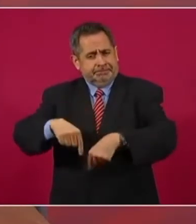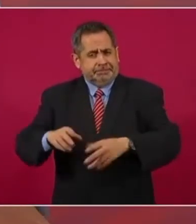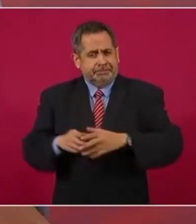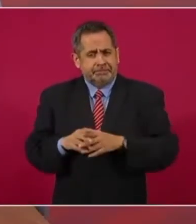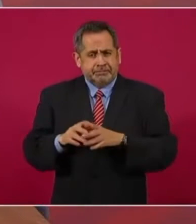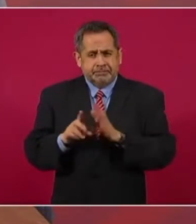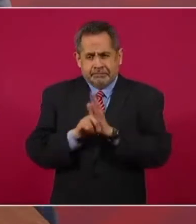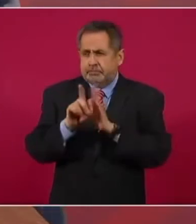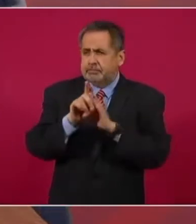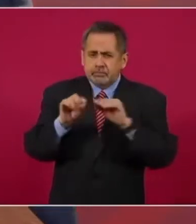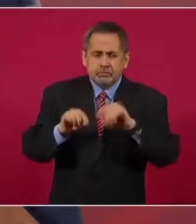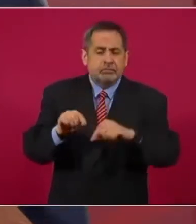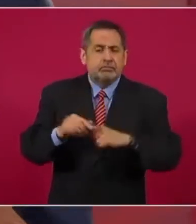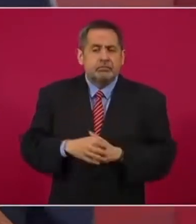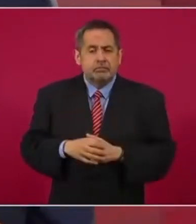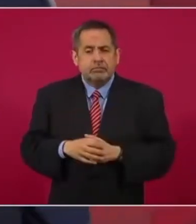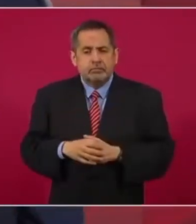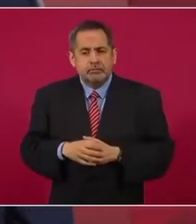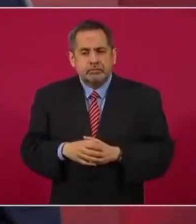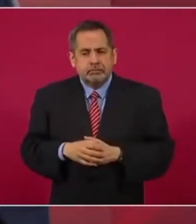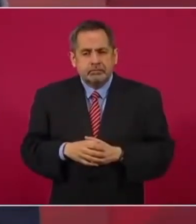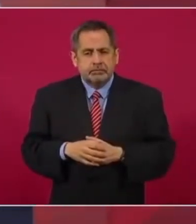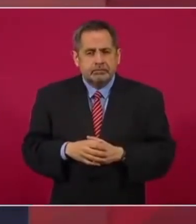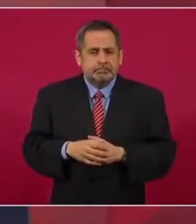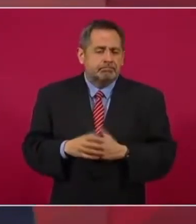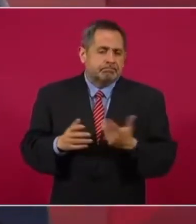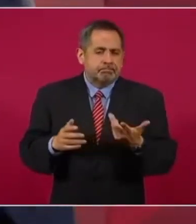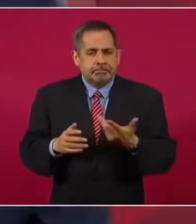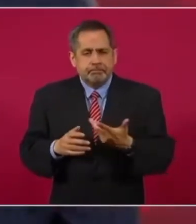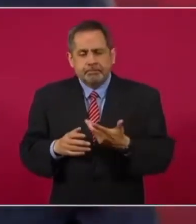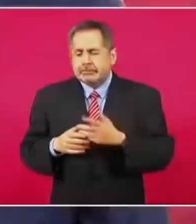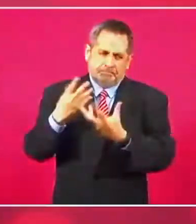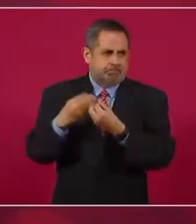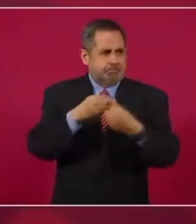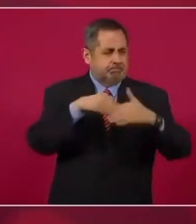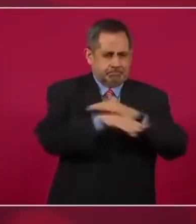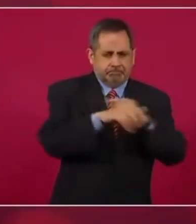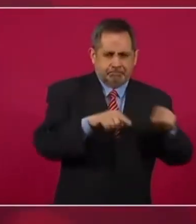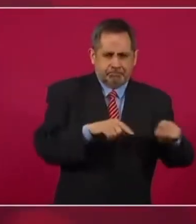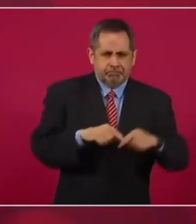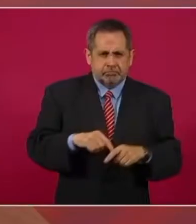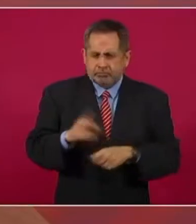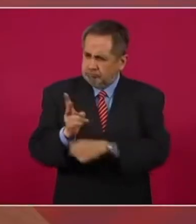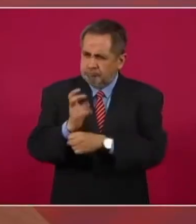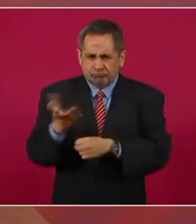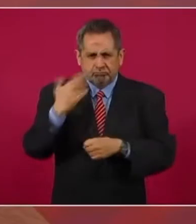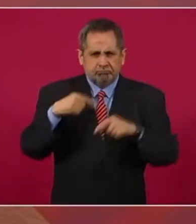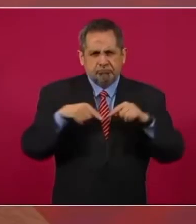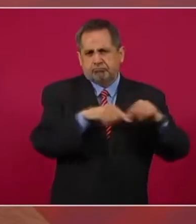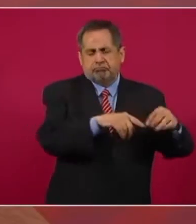Me costó un poco de trabajo convencer a Beatriz. Les invito,